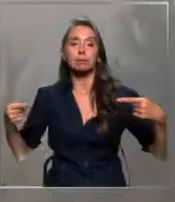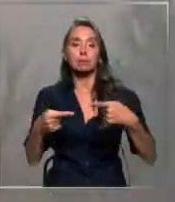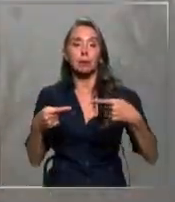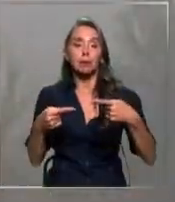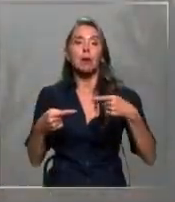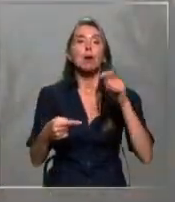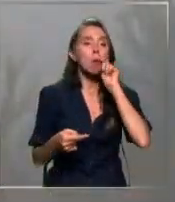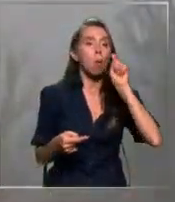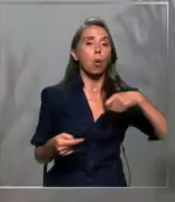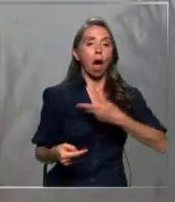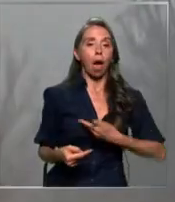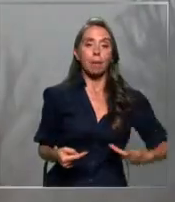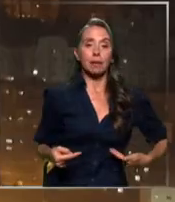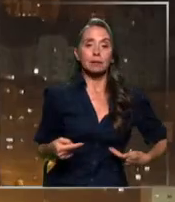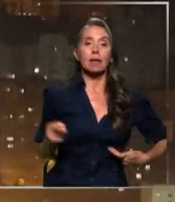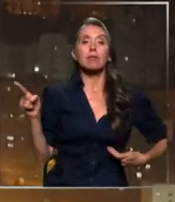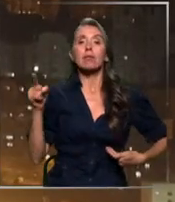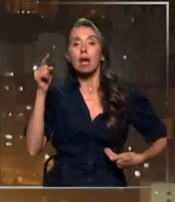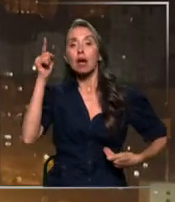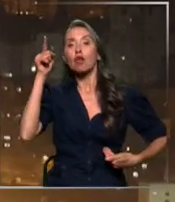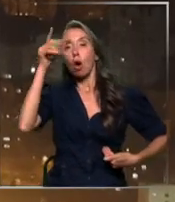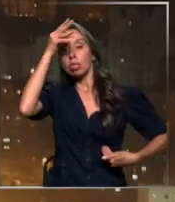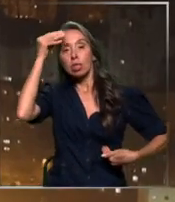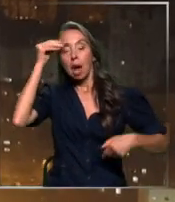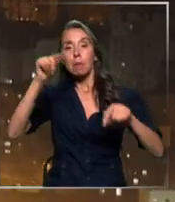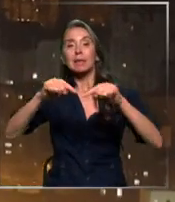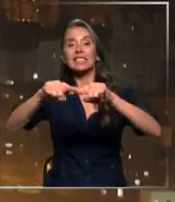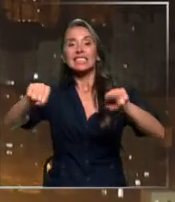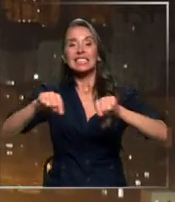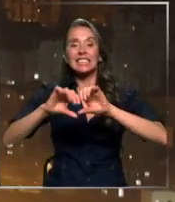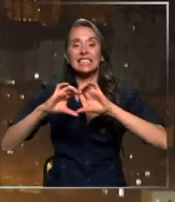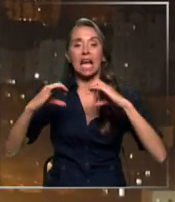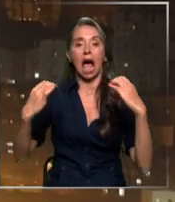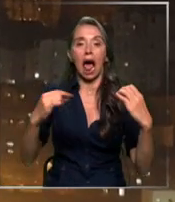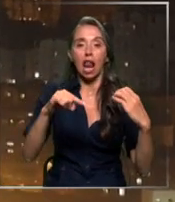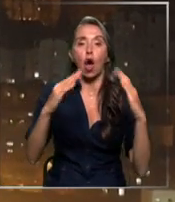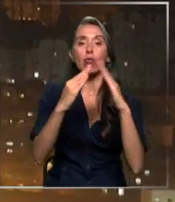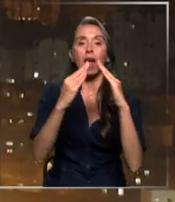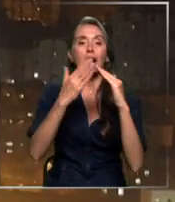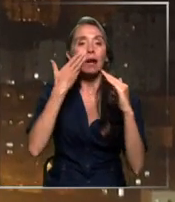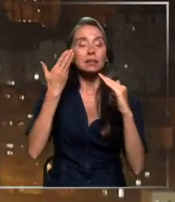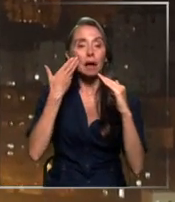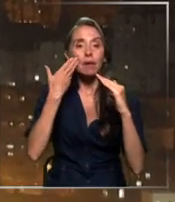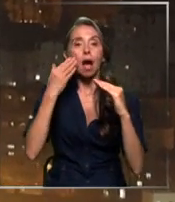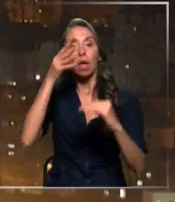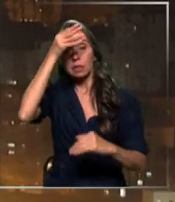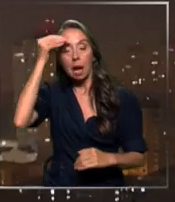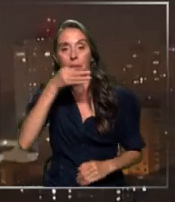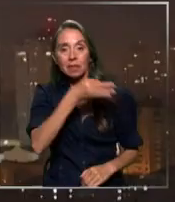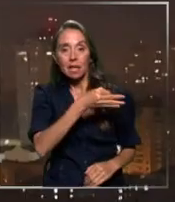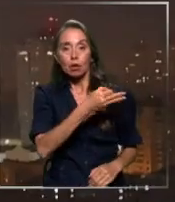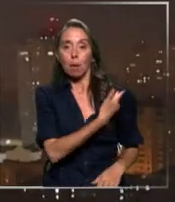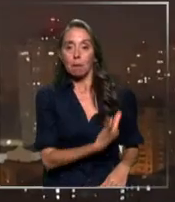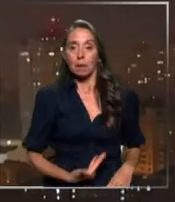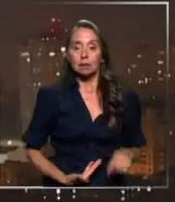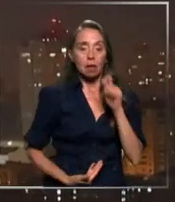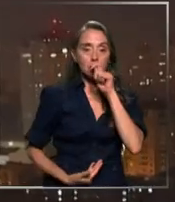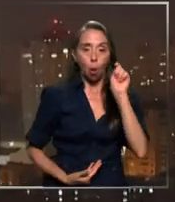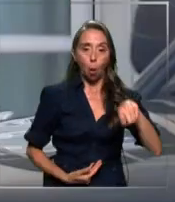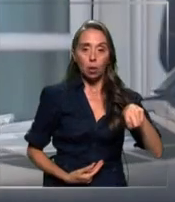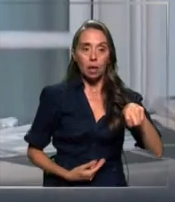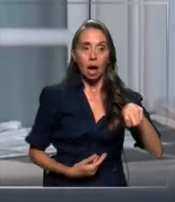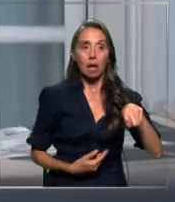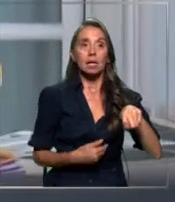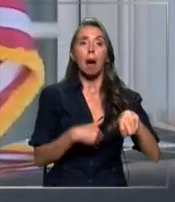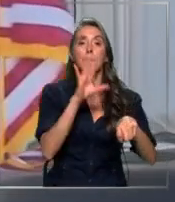Volodymyr Zelensky en el Salón Oval de la Casa Blanca y donde Donald Trump dijo que el líder de Ucrania debería